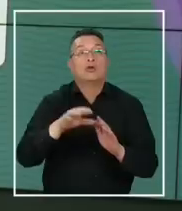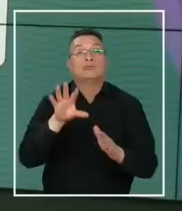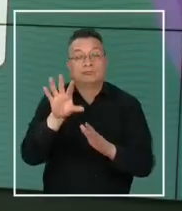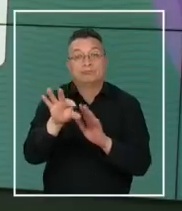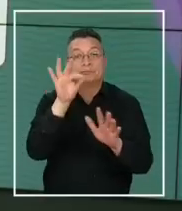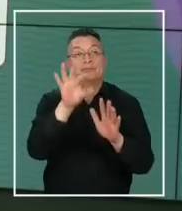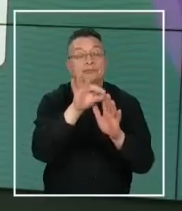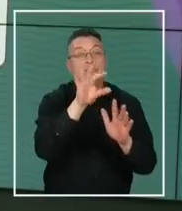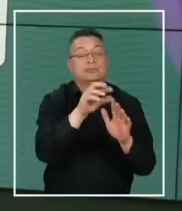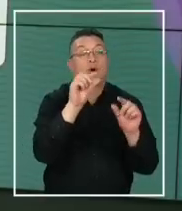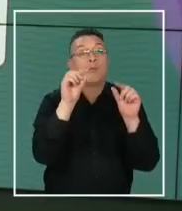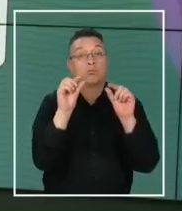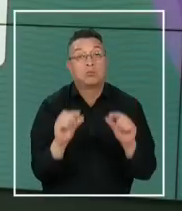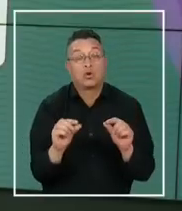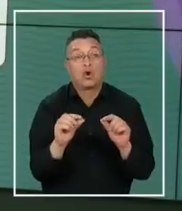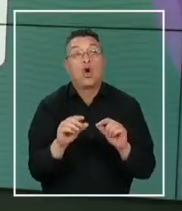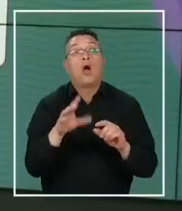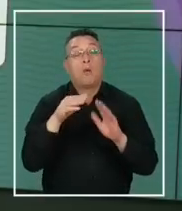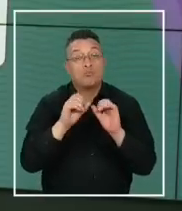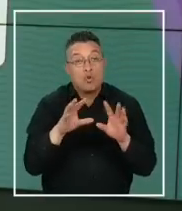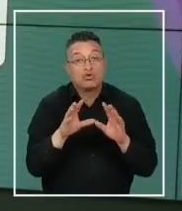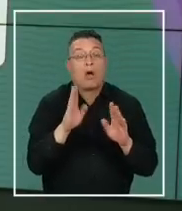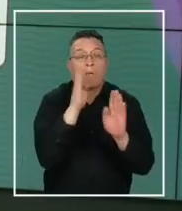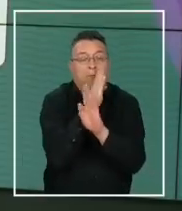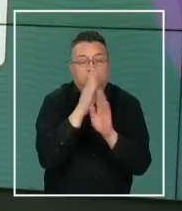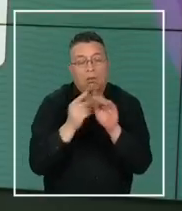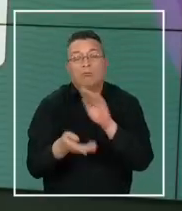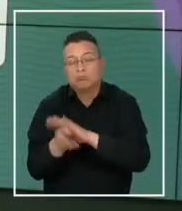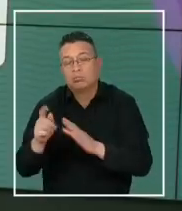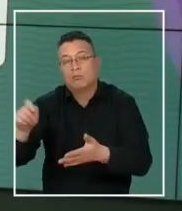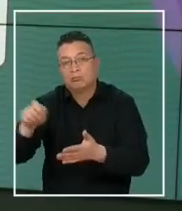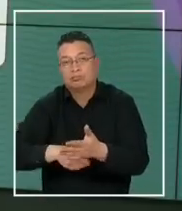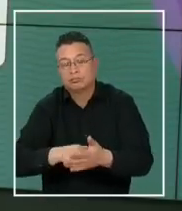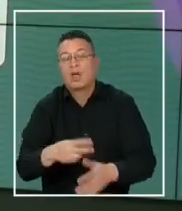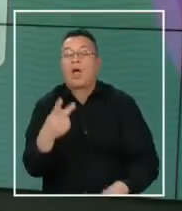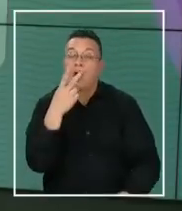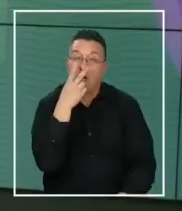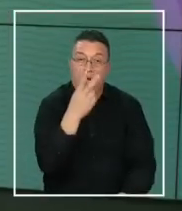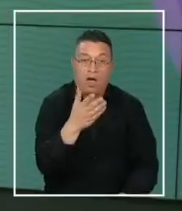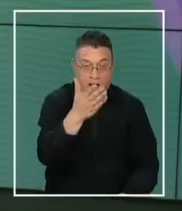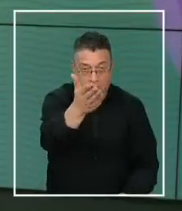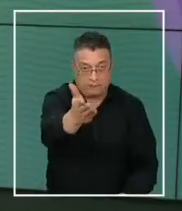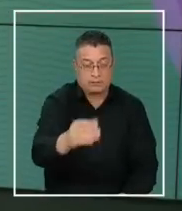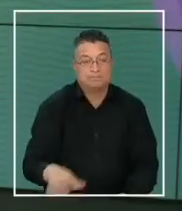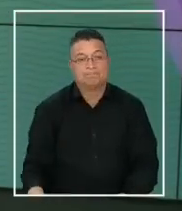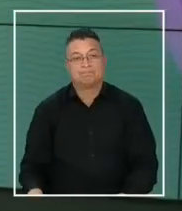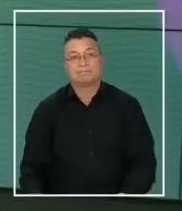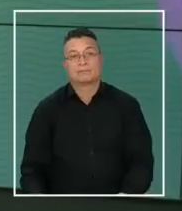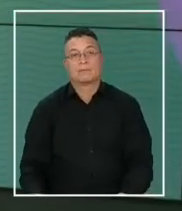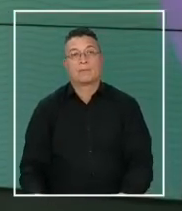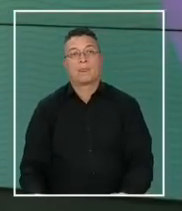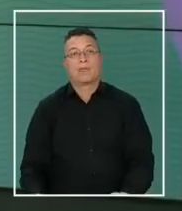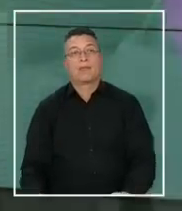encontrando en el mercado formal. Muchas van al mercado informal. De esto trata la nota de José Ignacio Atenas.